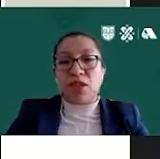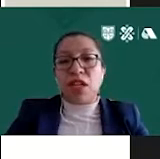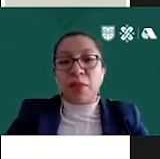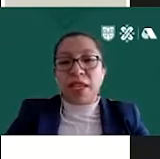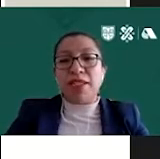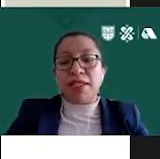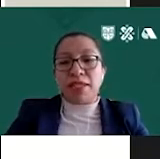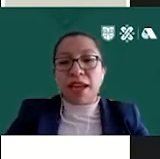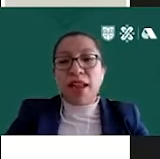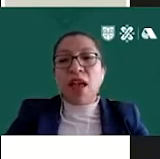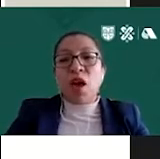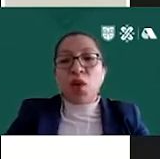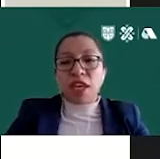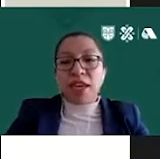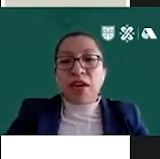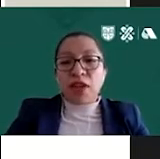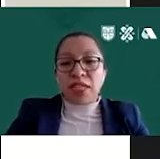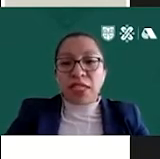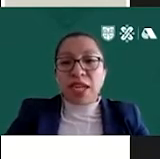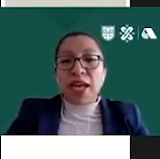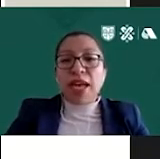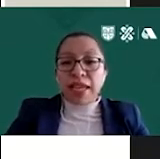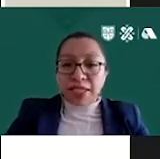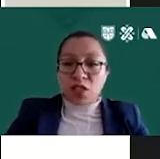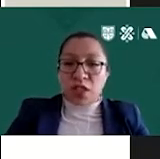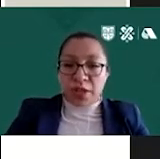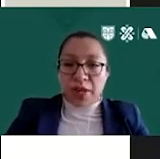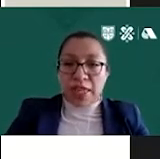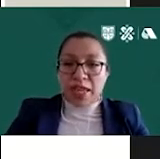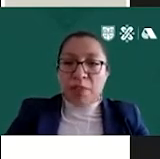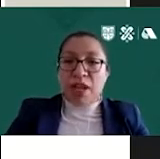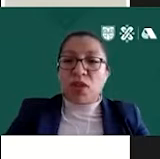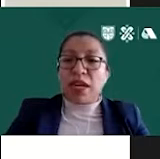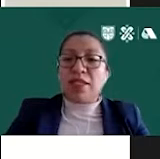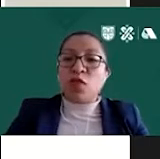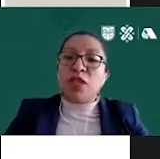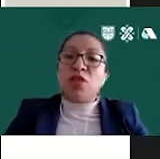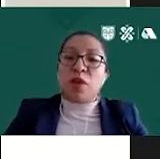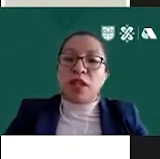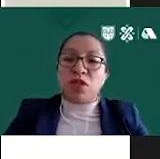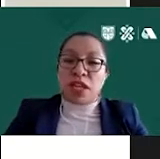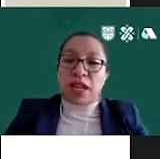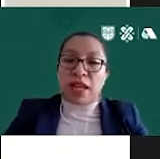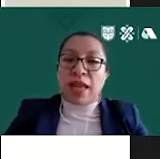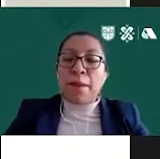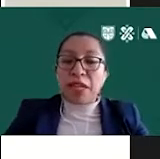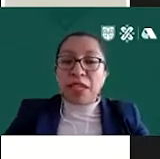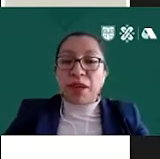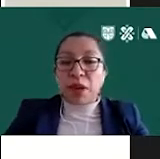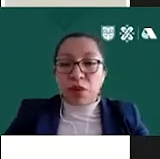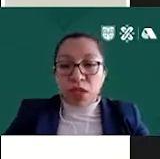capacitación en materia asistencial, jurídica, financiera y de sostenibilidad para ayudarlas a cumplir su objeto social,